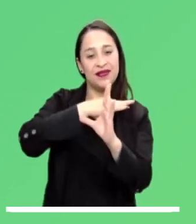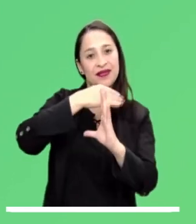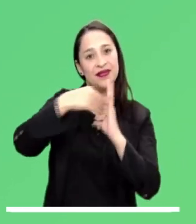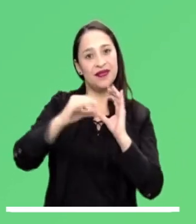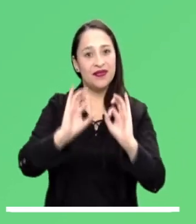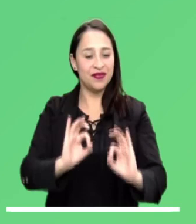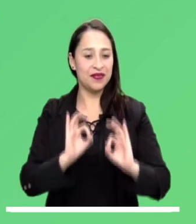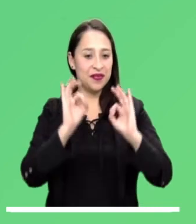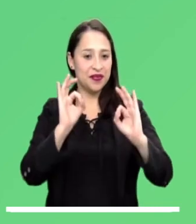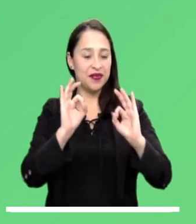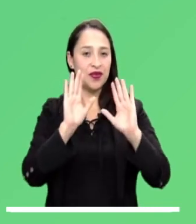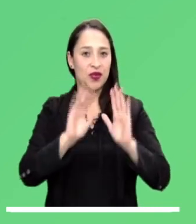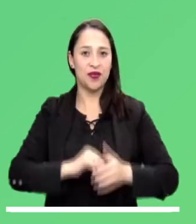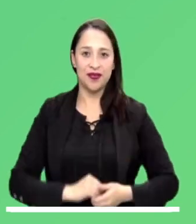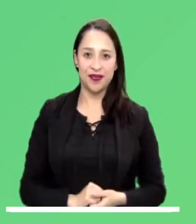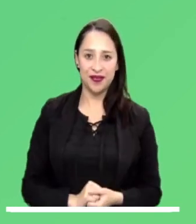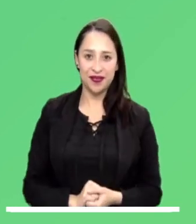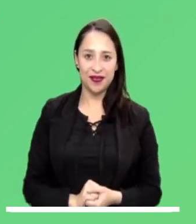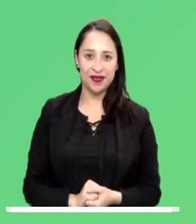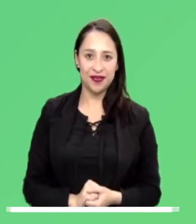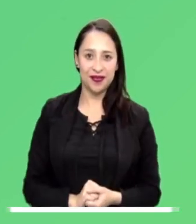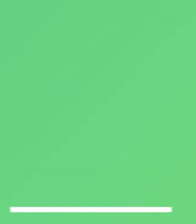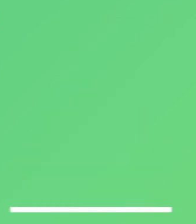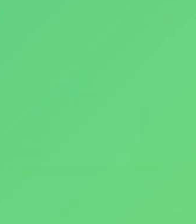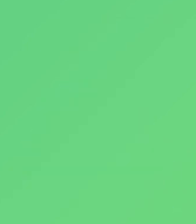día y tome las mejores decisiones.